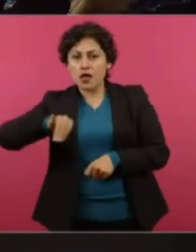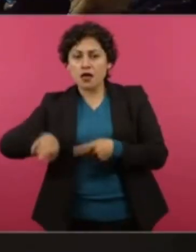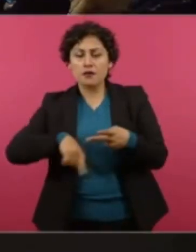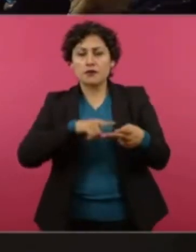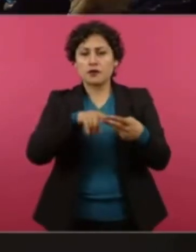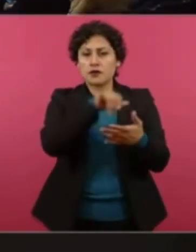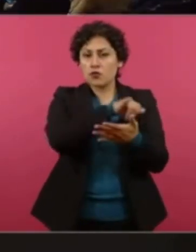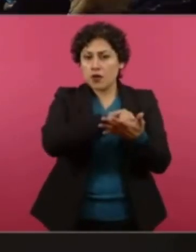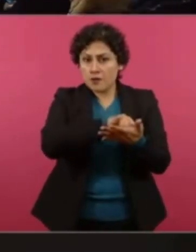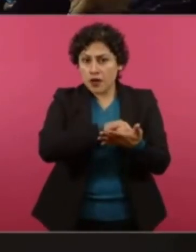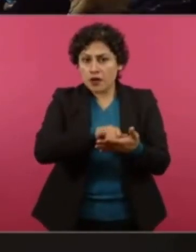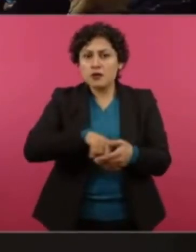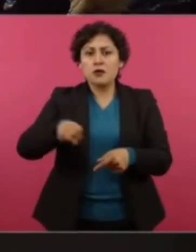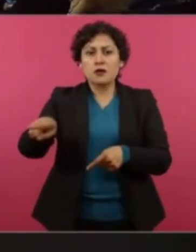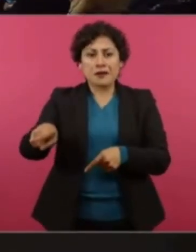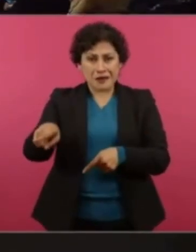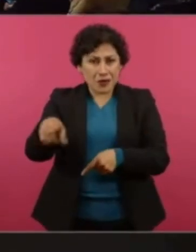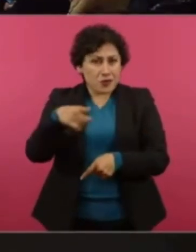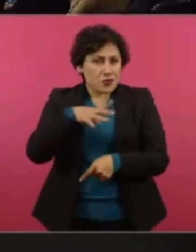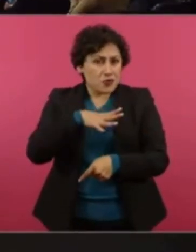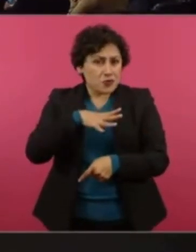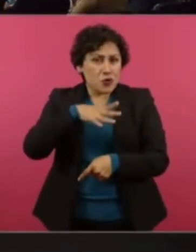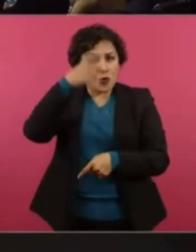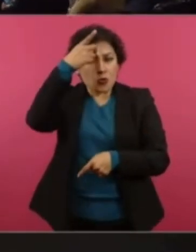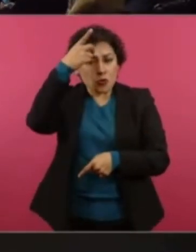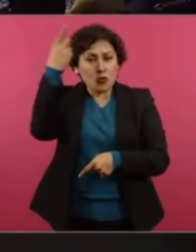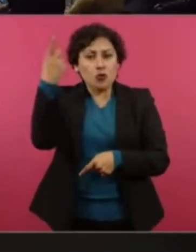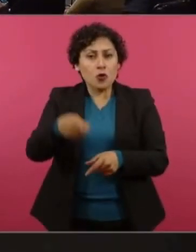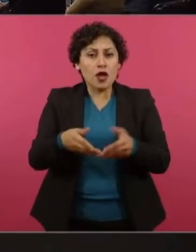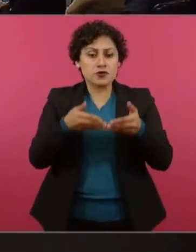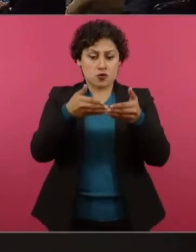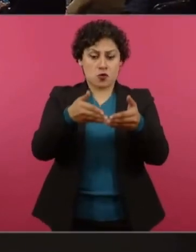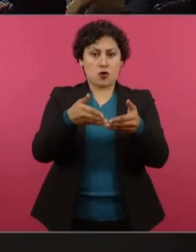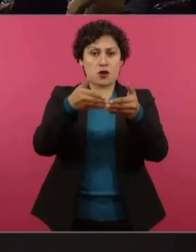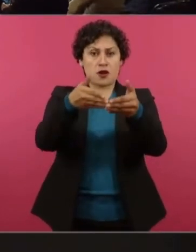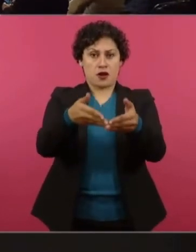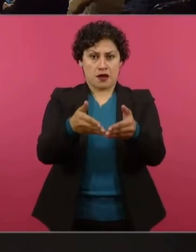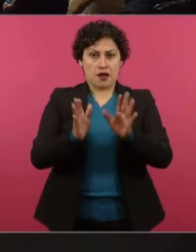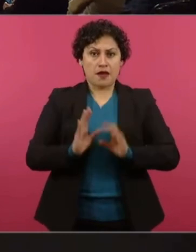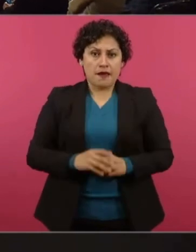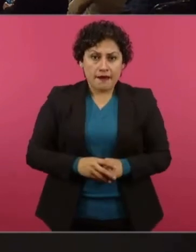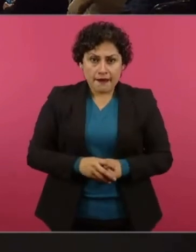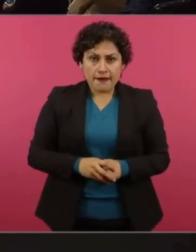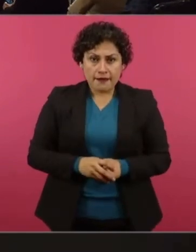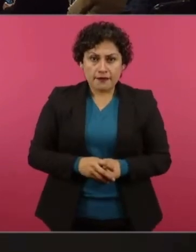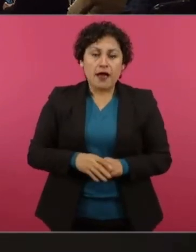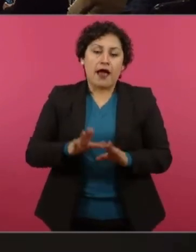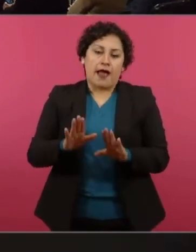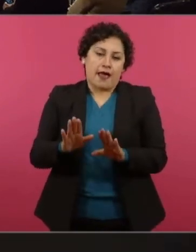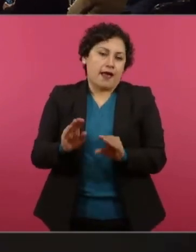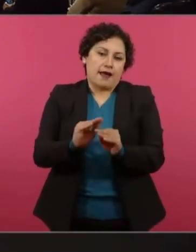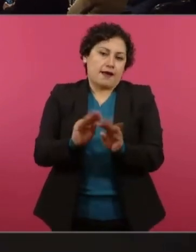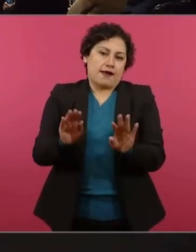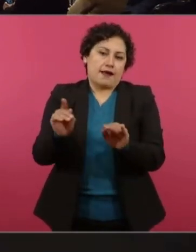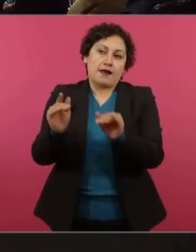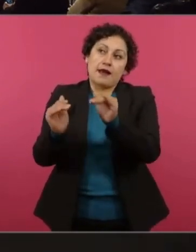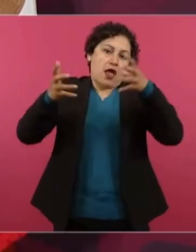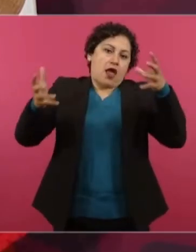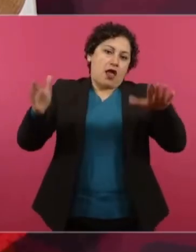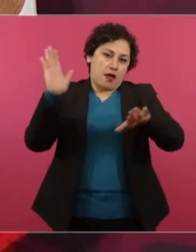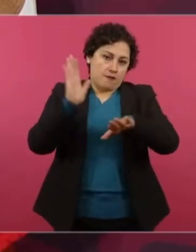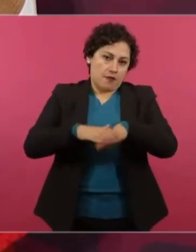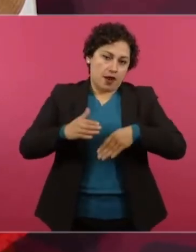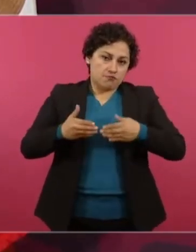Tienen hasta yates, claro, no tan grandes como los de sus jefes, porque